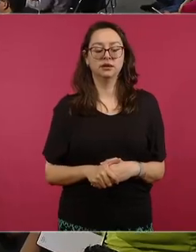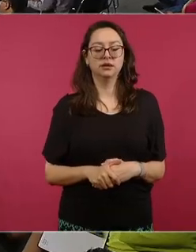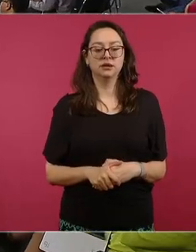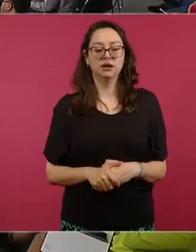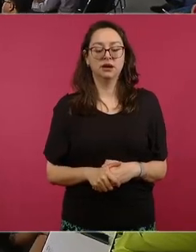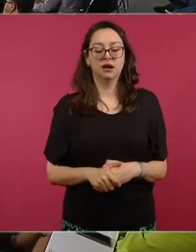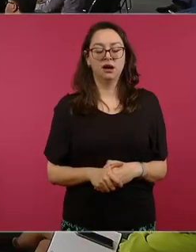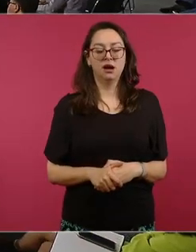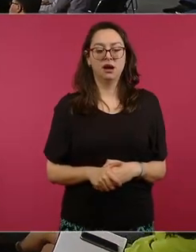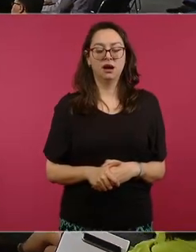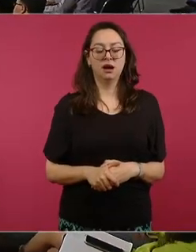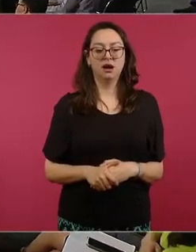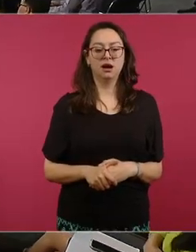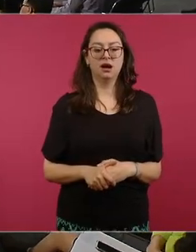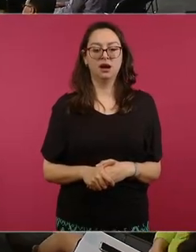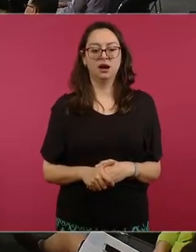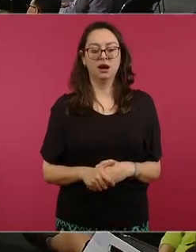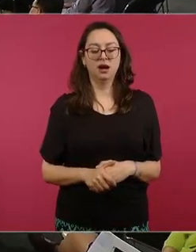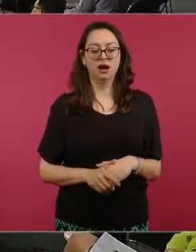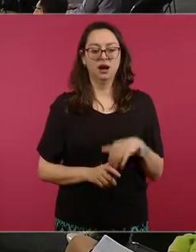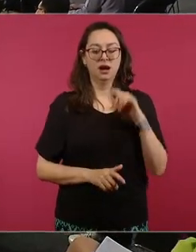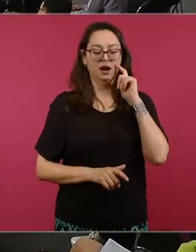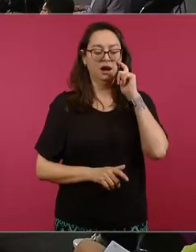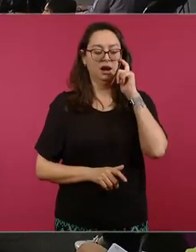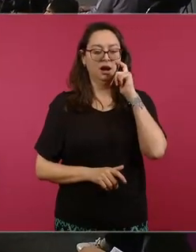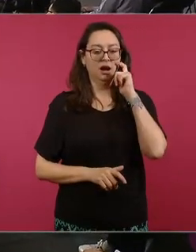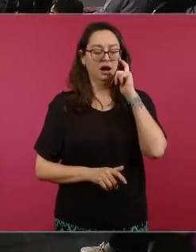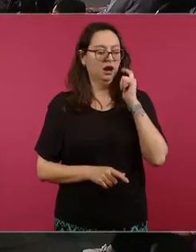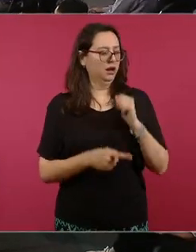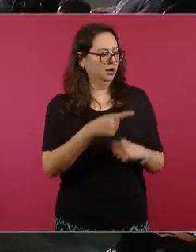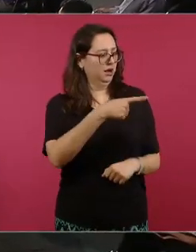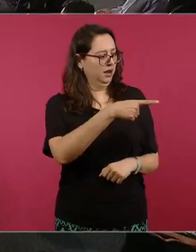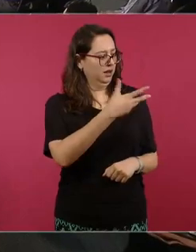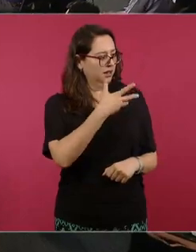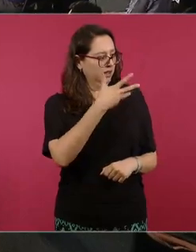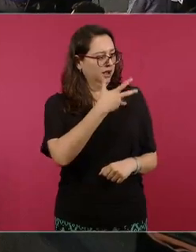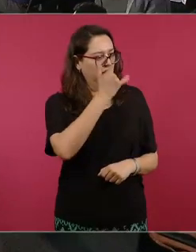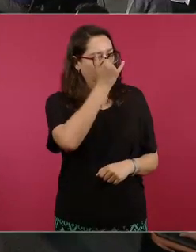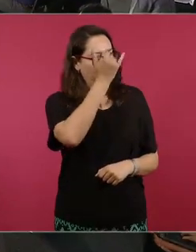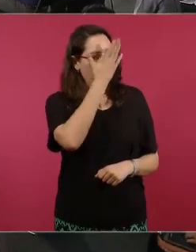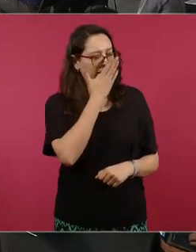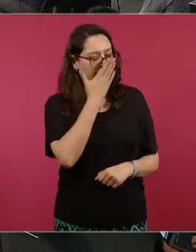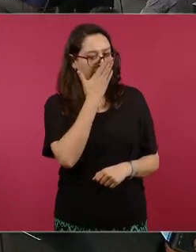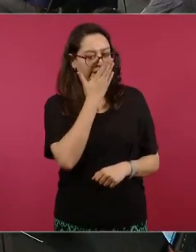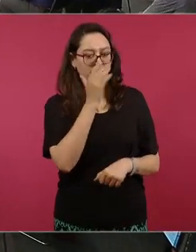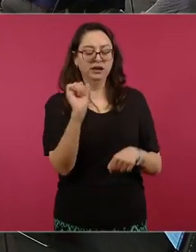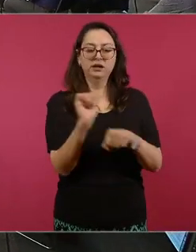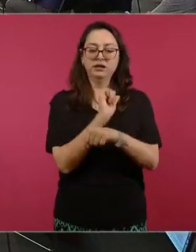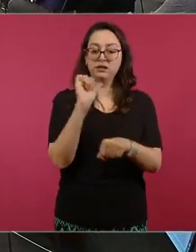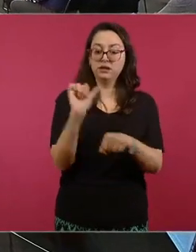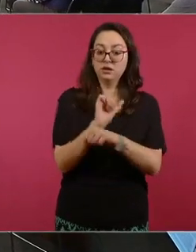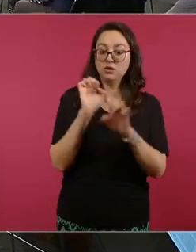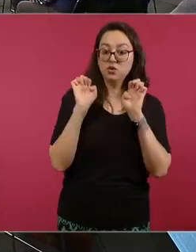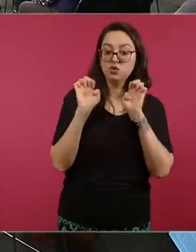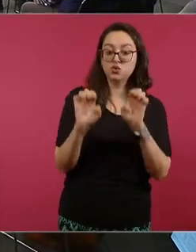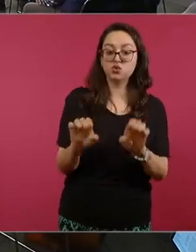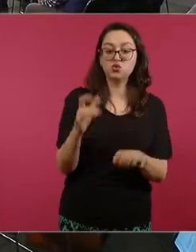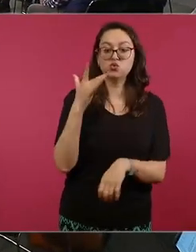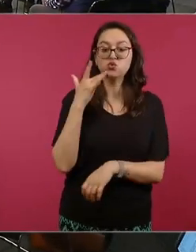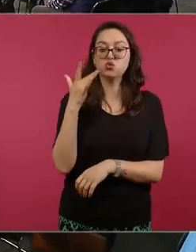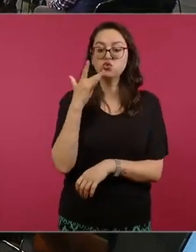pero a ver si conseguimos hay un carro de estos nuevos